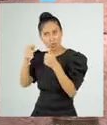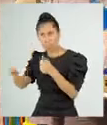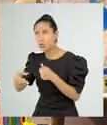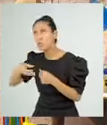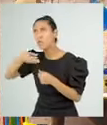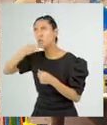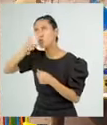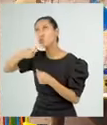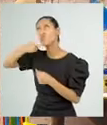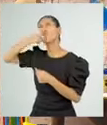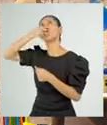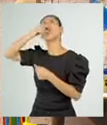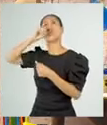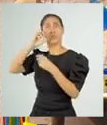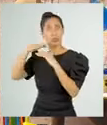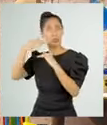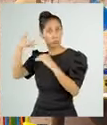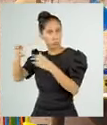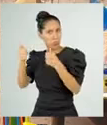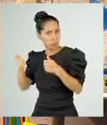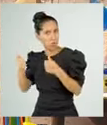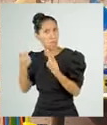prima.